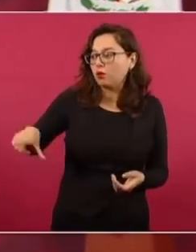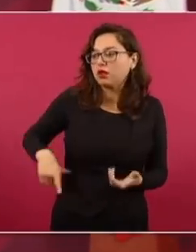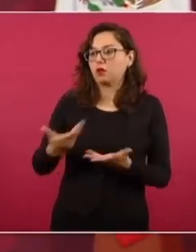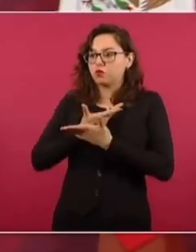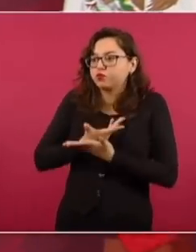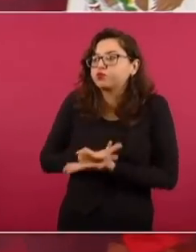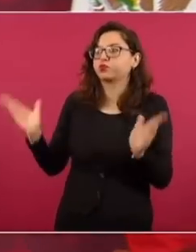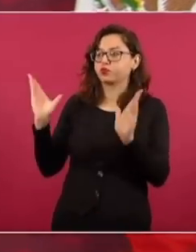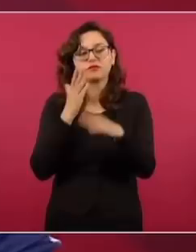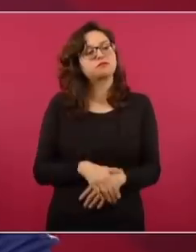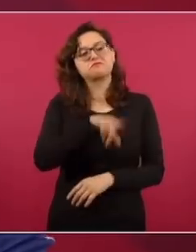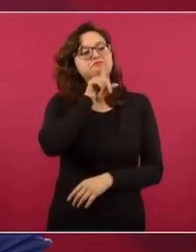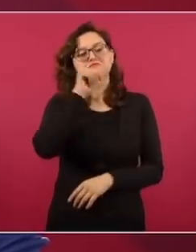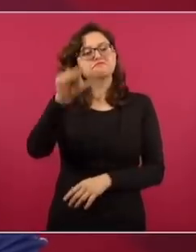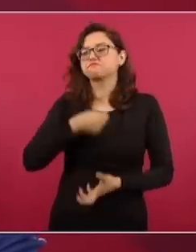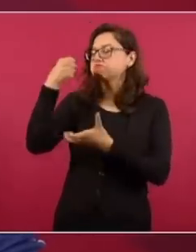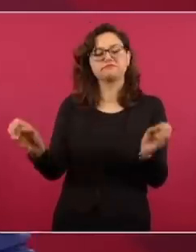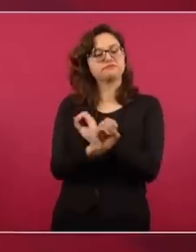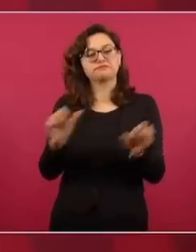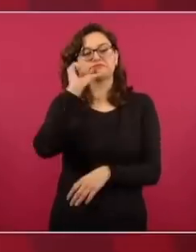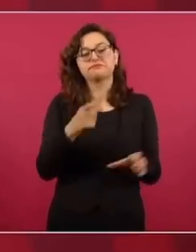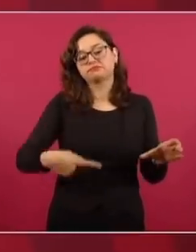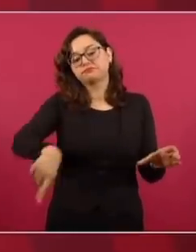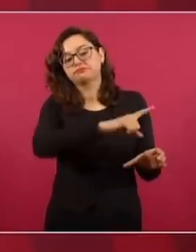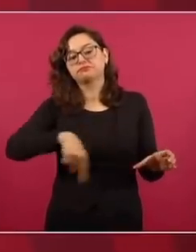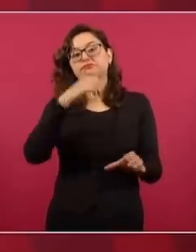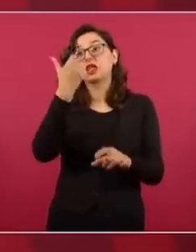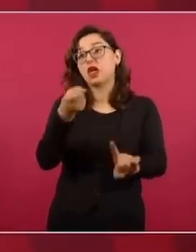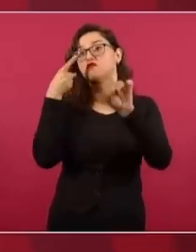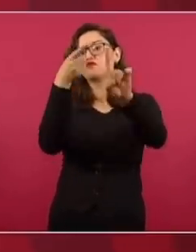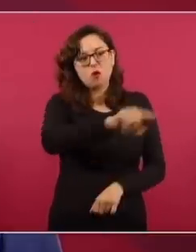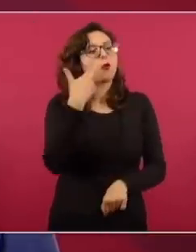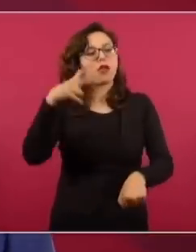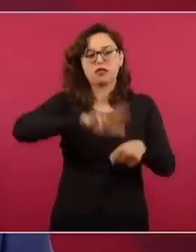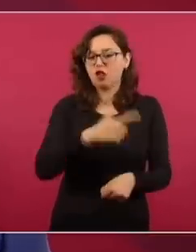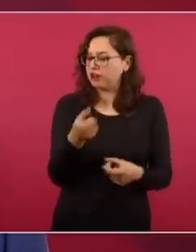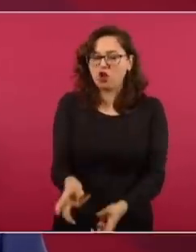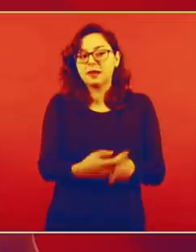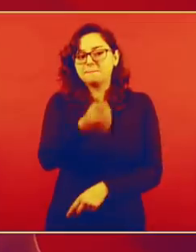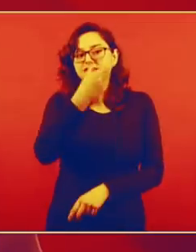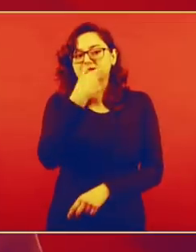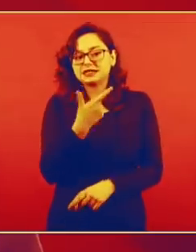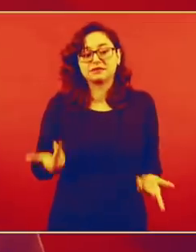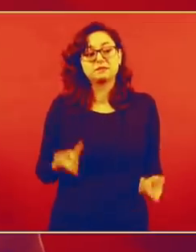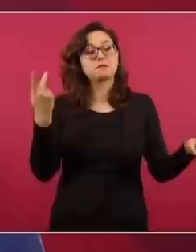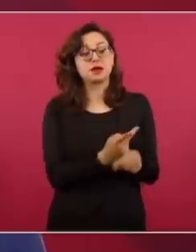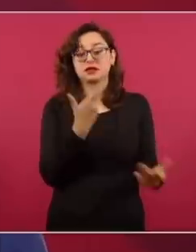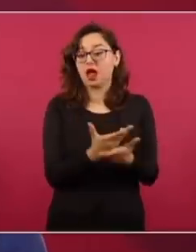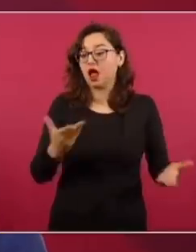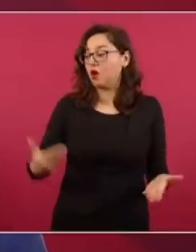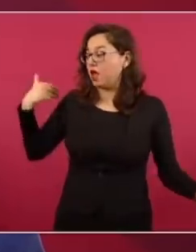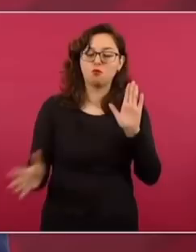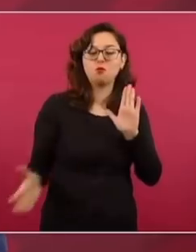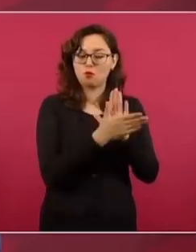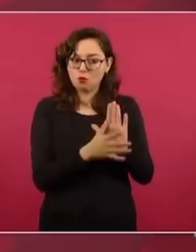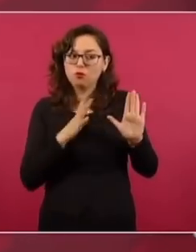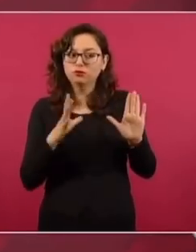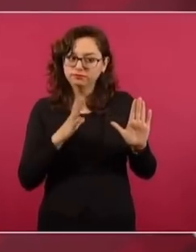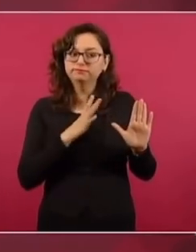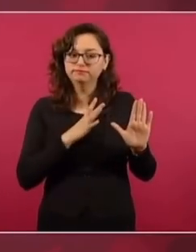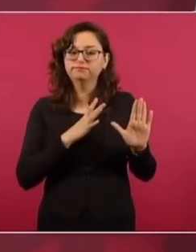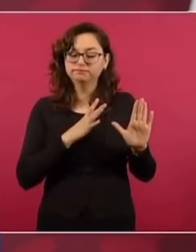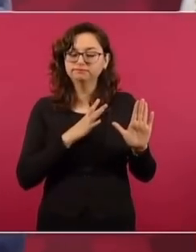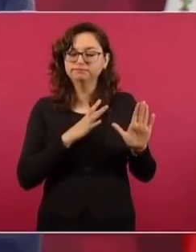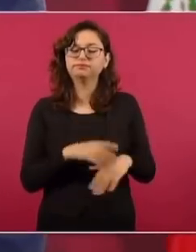al igual que la educación. Y que por esa falta de presupuesto y por la corrupción, el resultado hoy es que no tenemos los médicos que necesita el país. Le